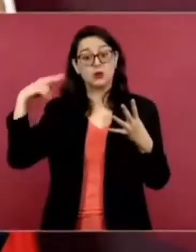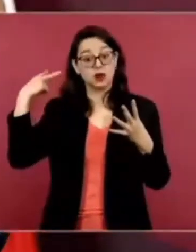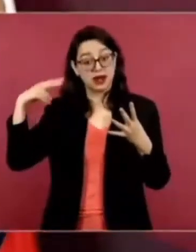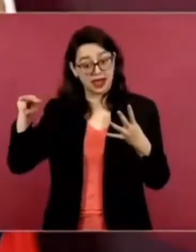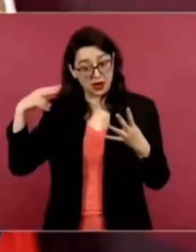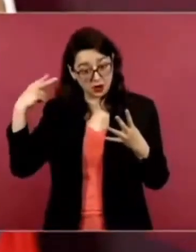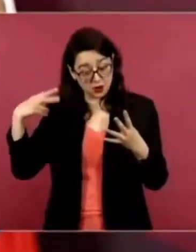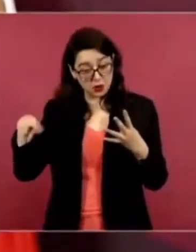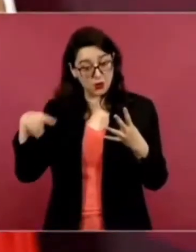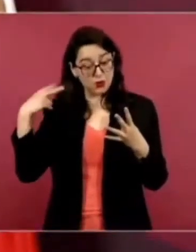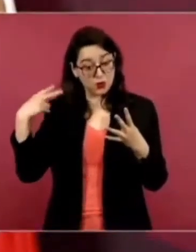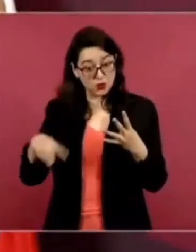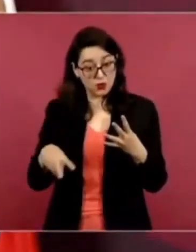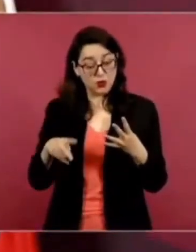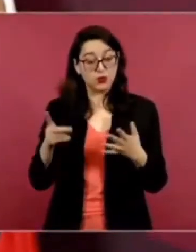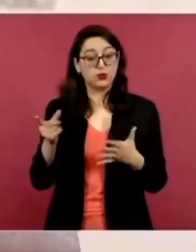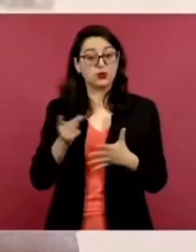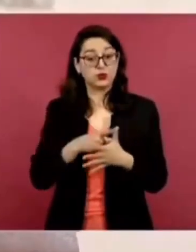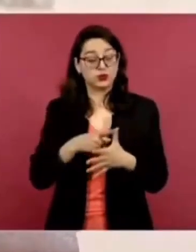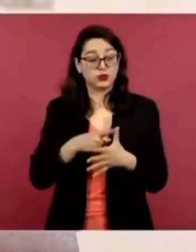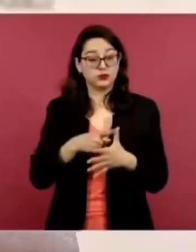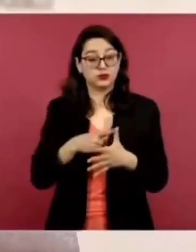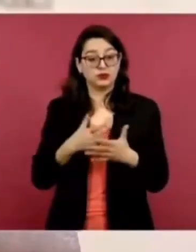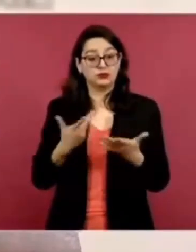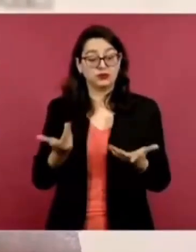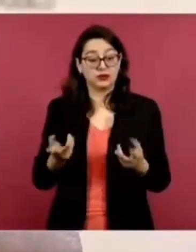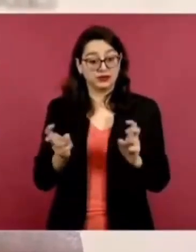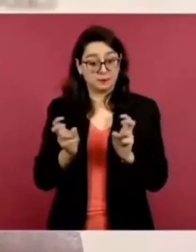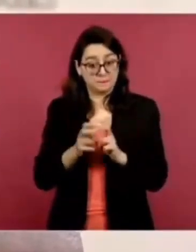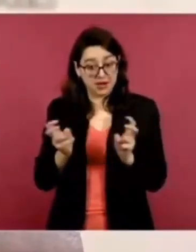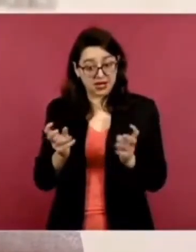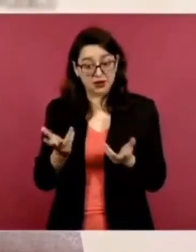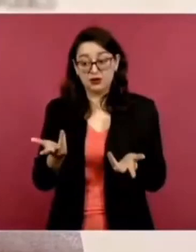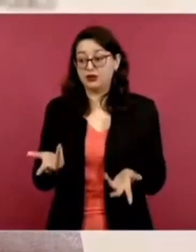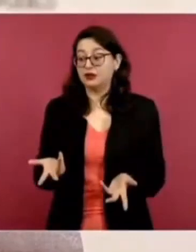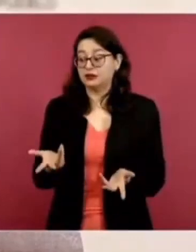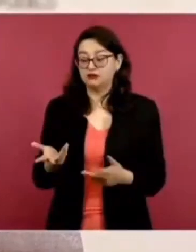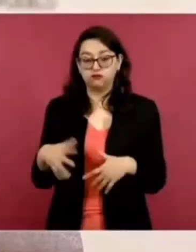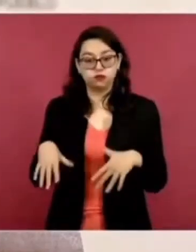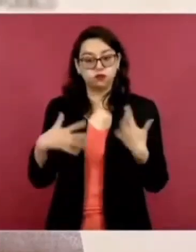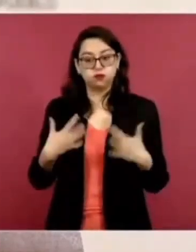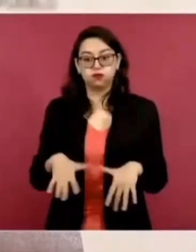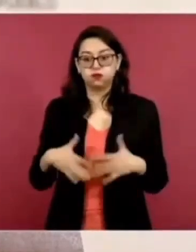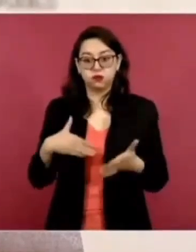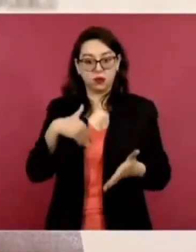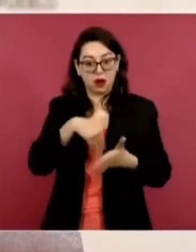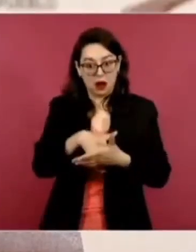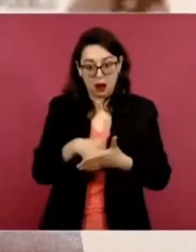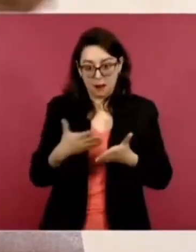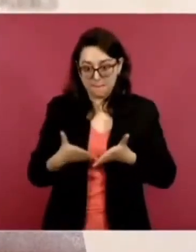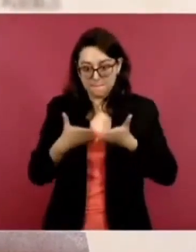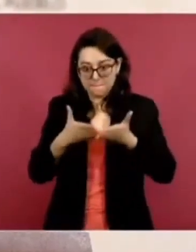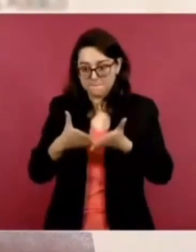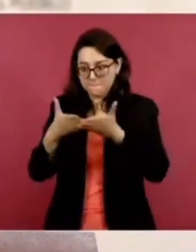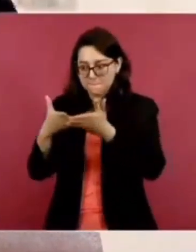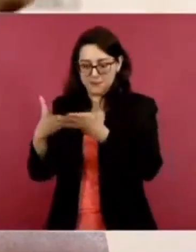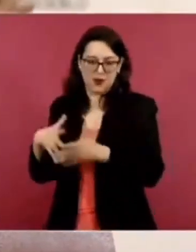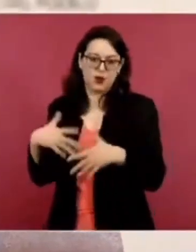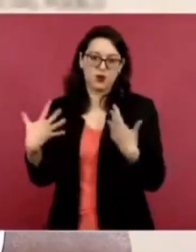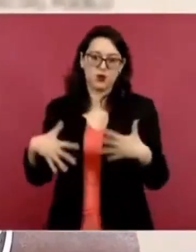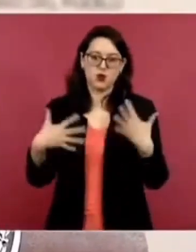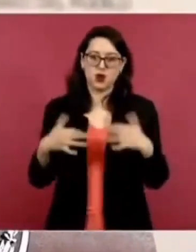Tampico. Eran puertos y ciudades muy importantes que estaban comunicadas